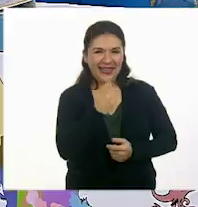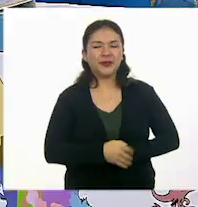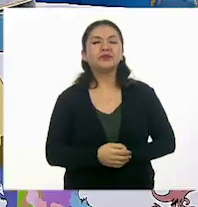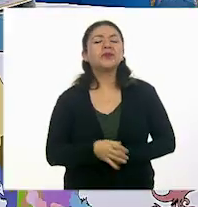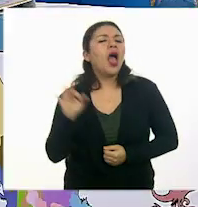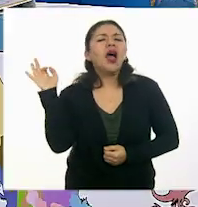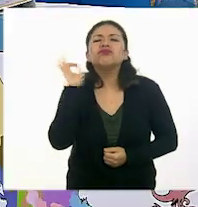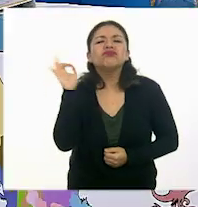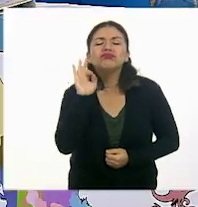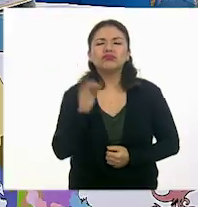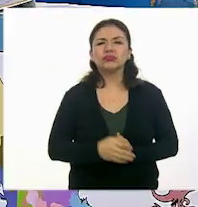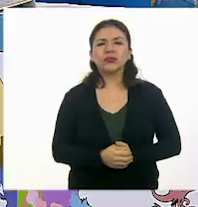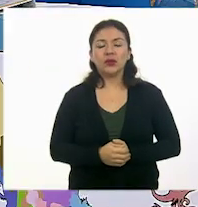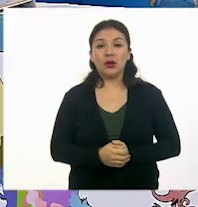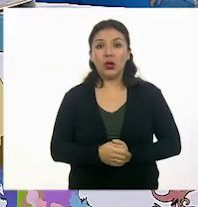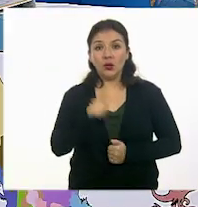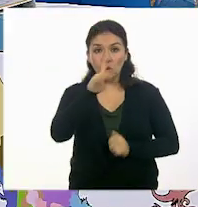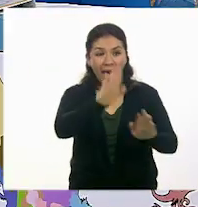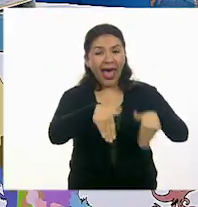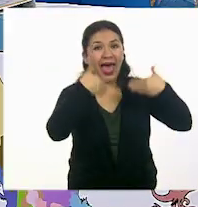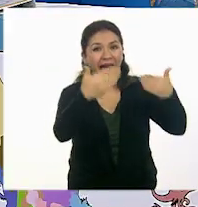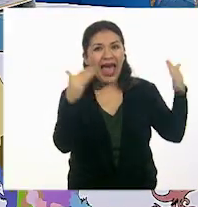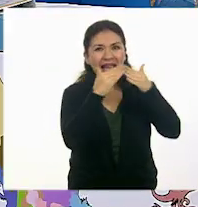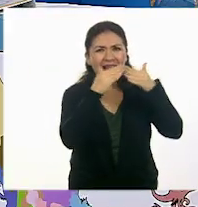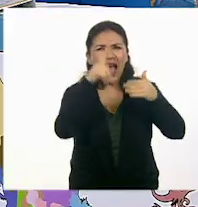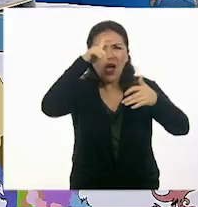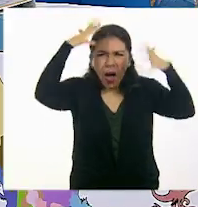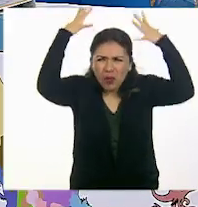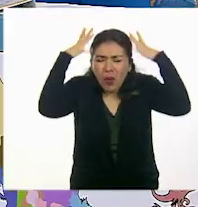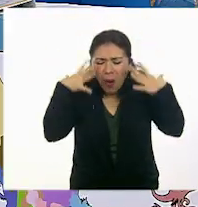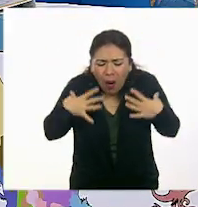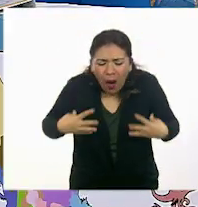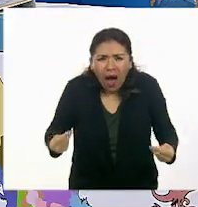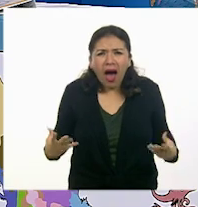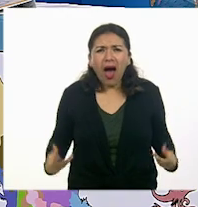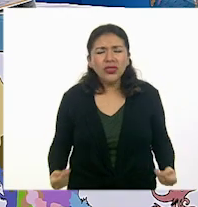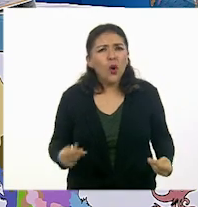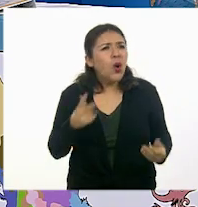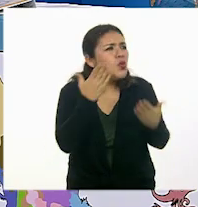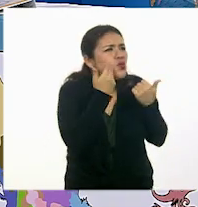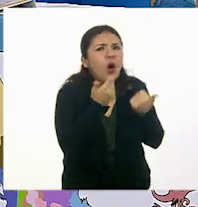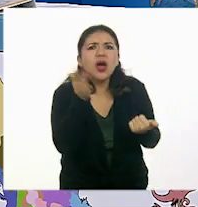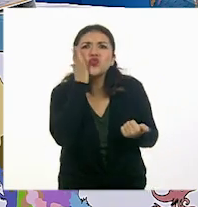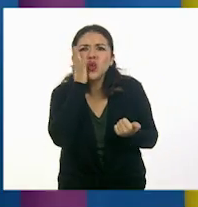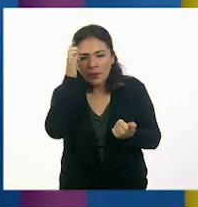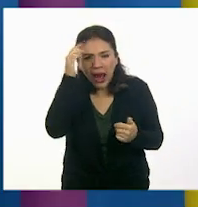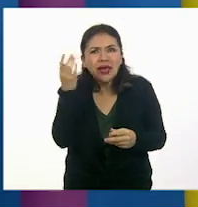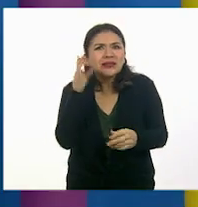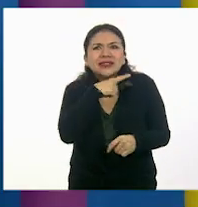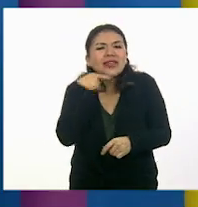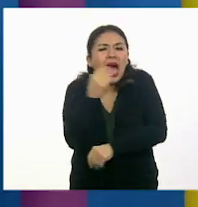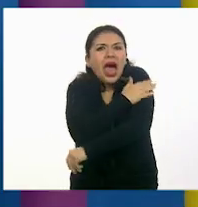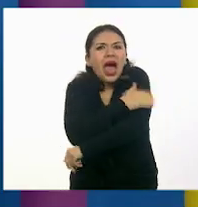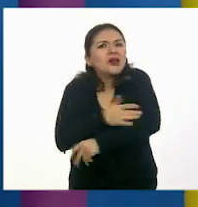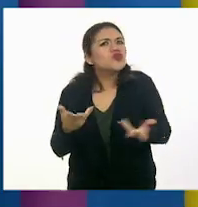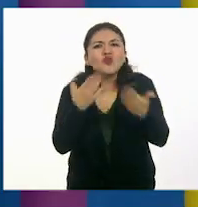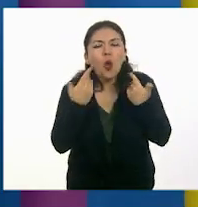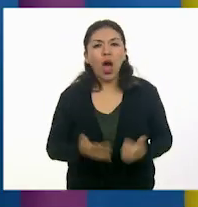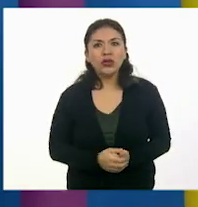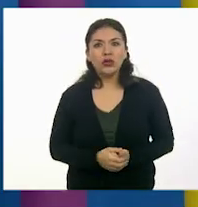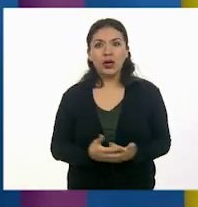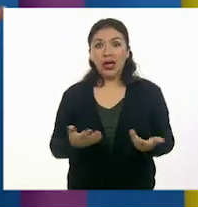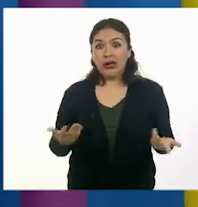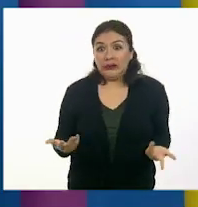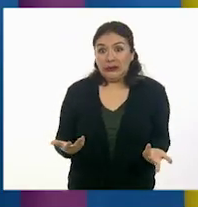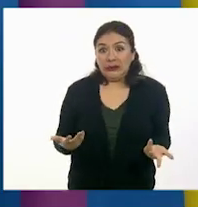¿qué pasaría si, por ejemplo, llegaras a tu casa empapada y no tuvieras con qué secarte? Ay, pues,